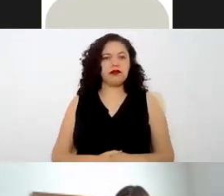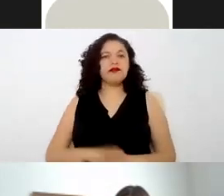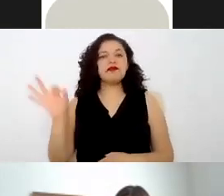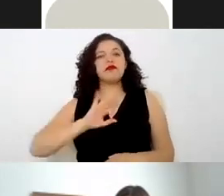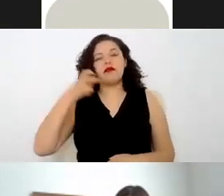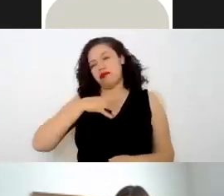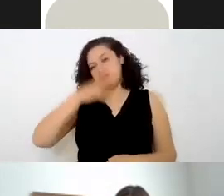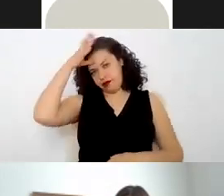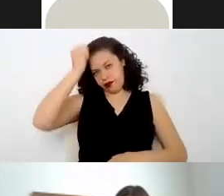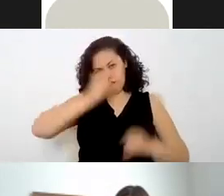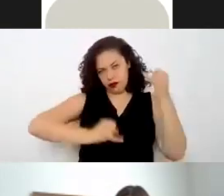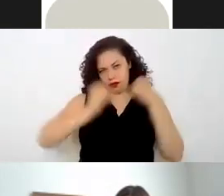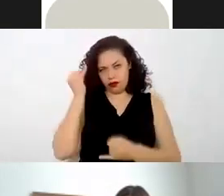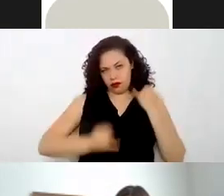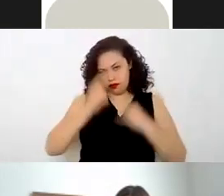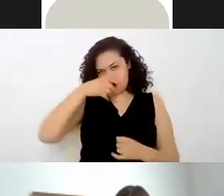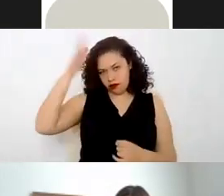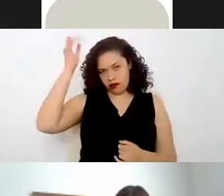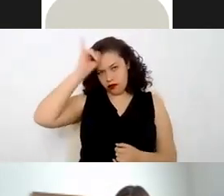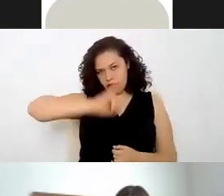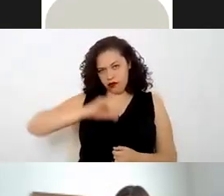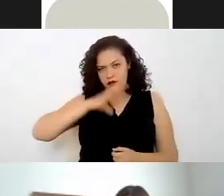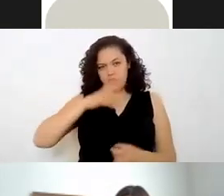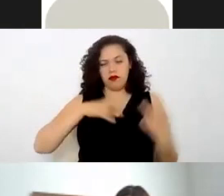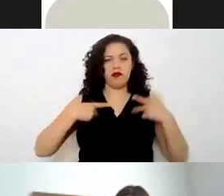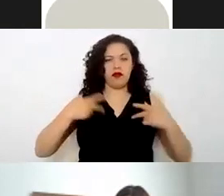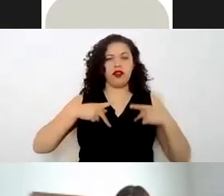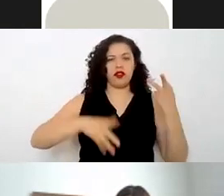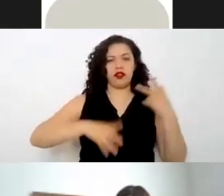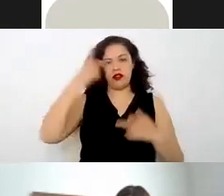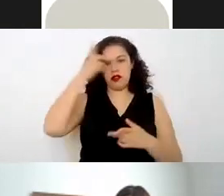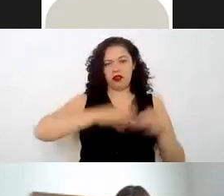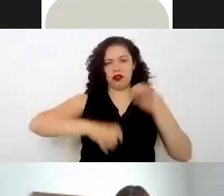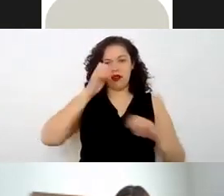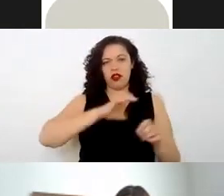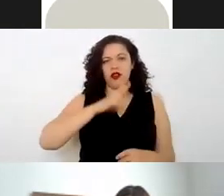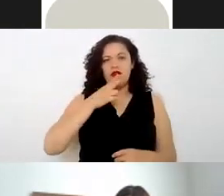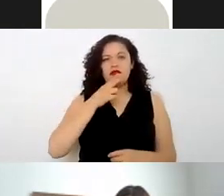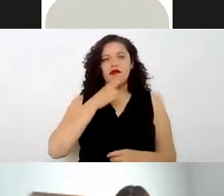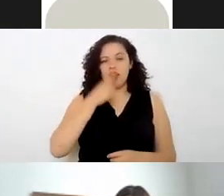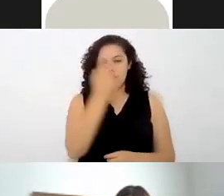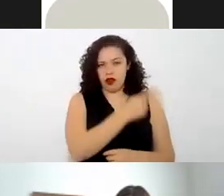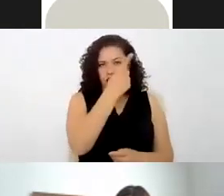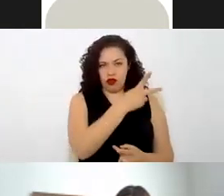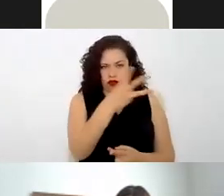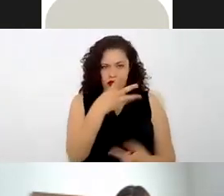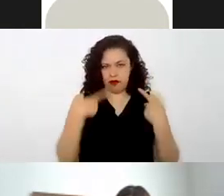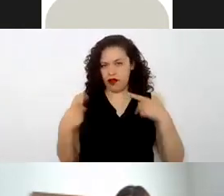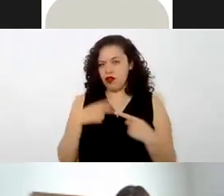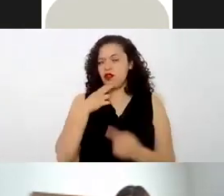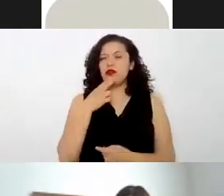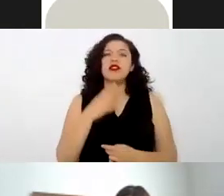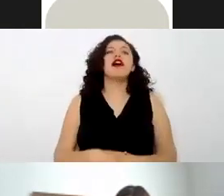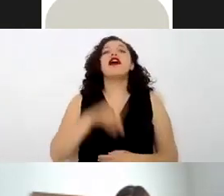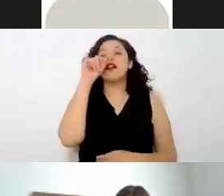concepto jurídico del patrón que es una persona física o moral que utiliza los servicios de una o de varias personas y también aquí